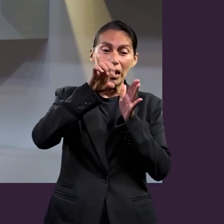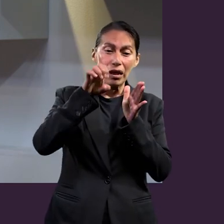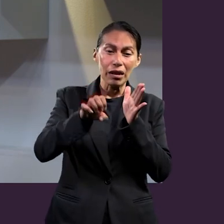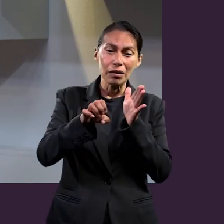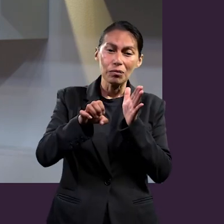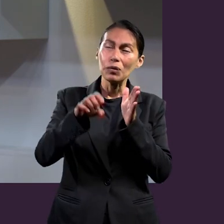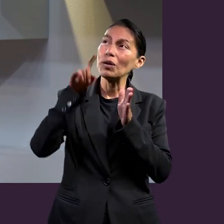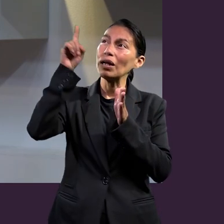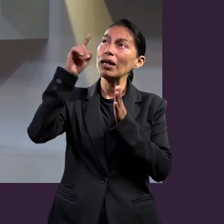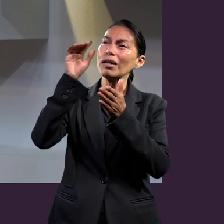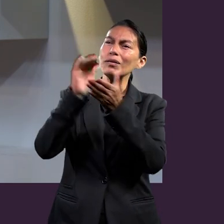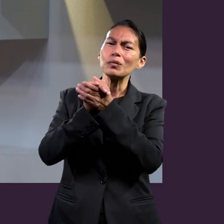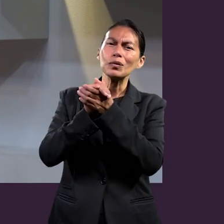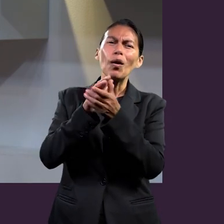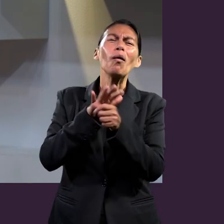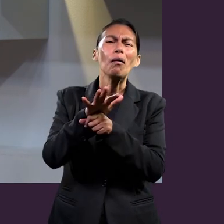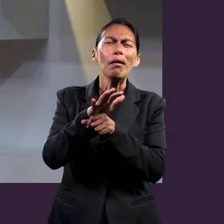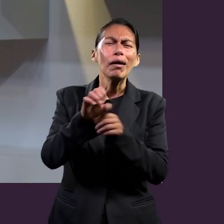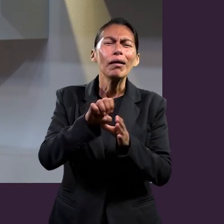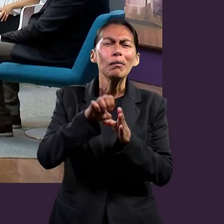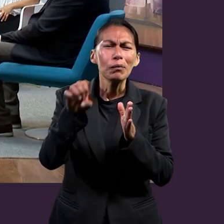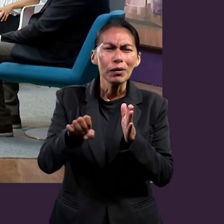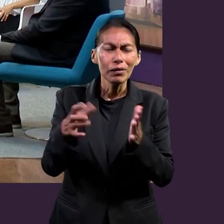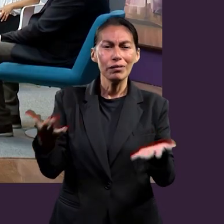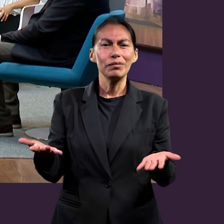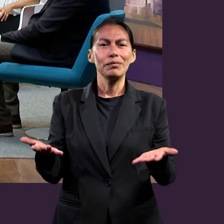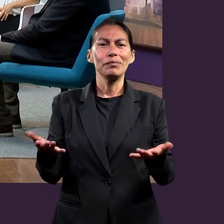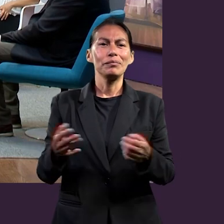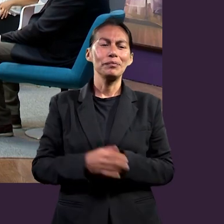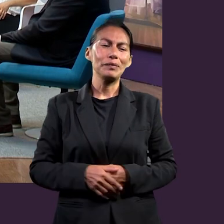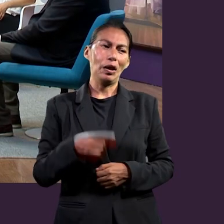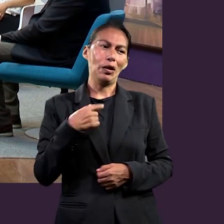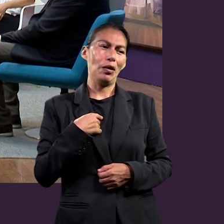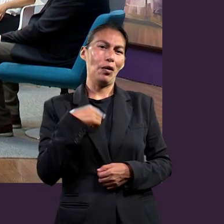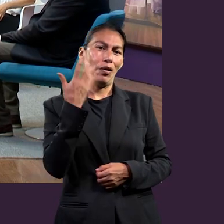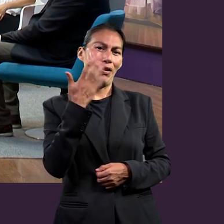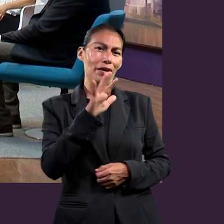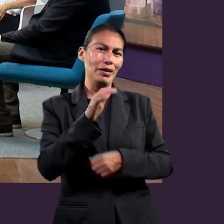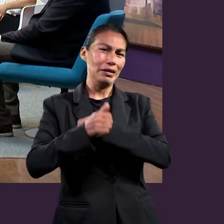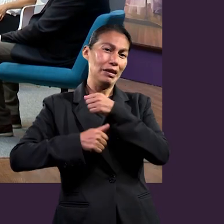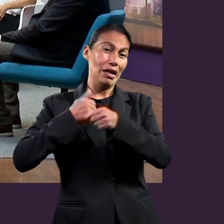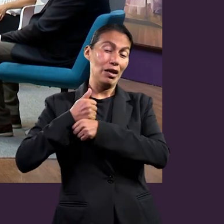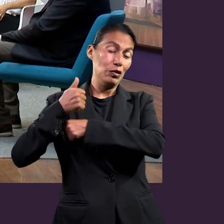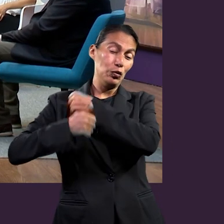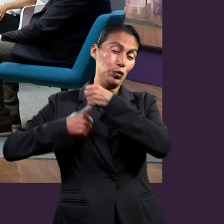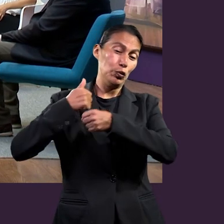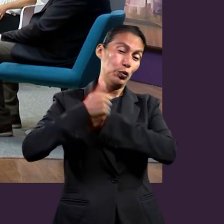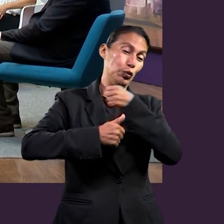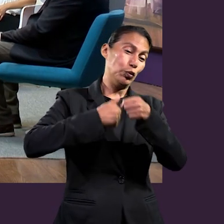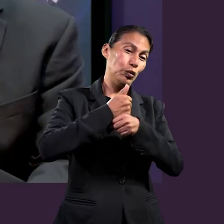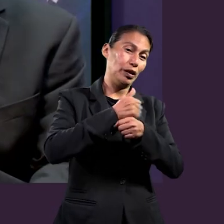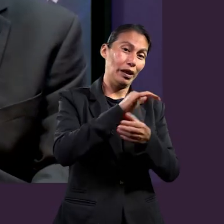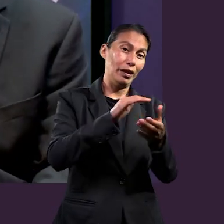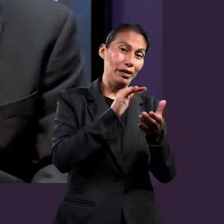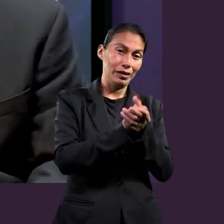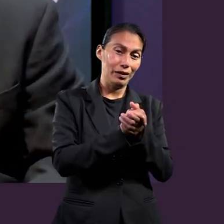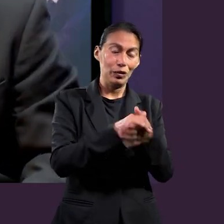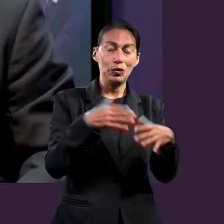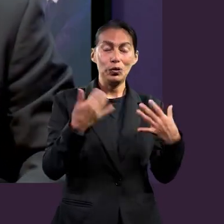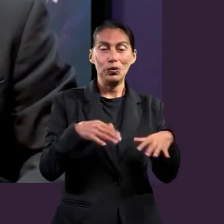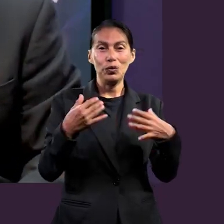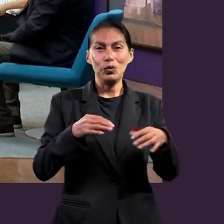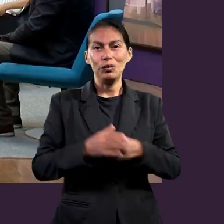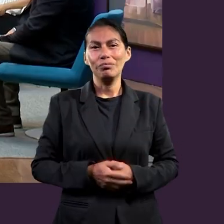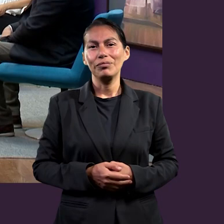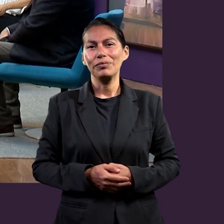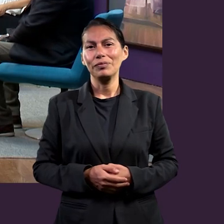que se refiere a él como esposo de la iglesia? Soy experto ya de más de 10 años como casado. Bueno, es una